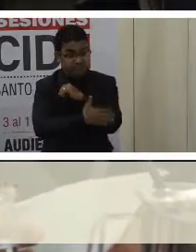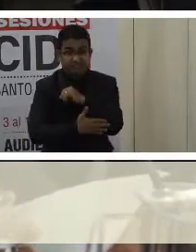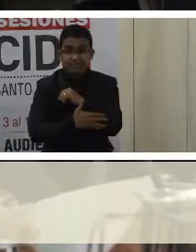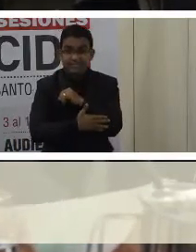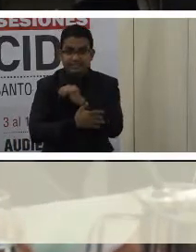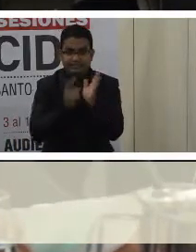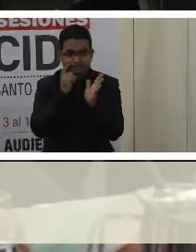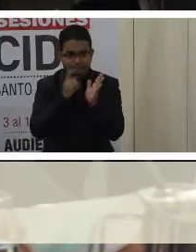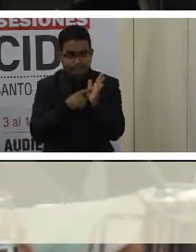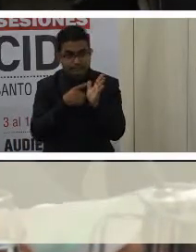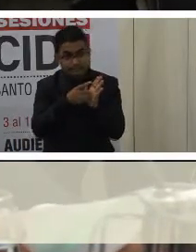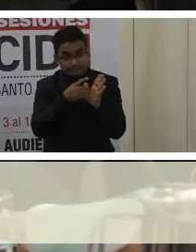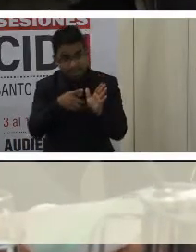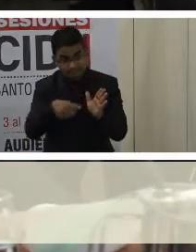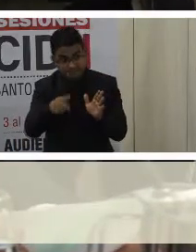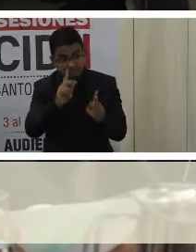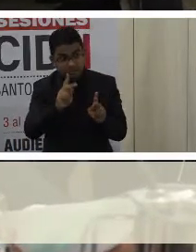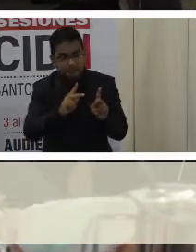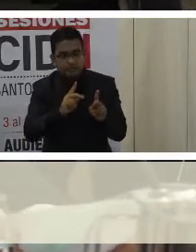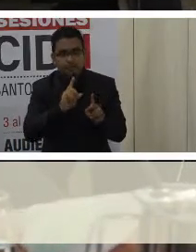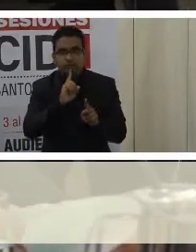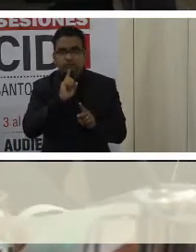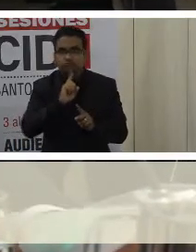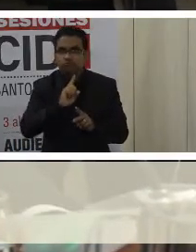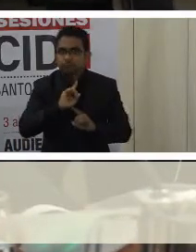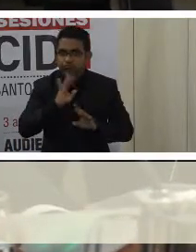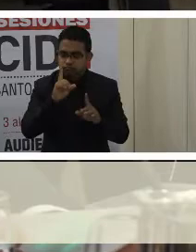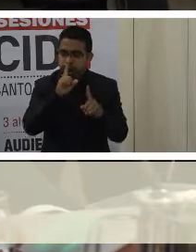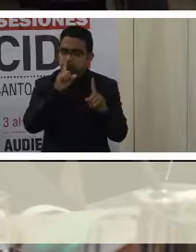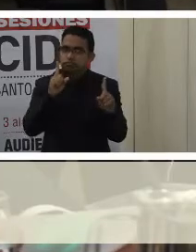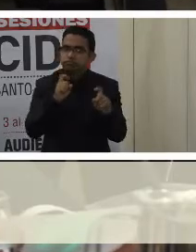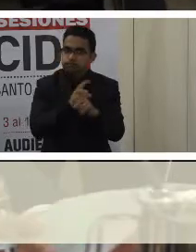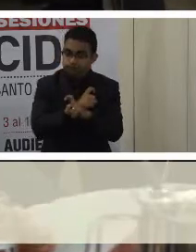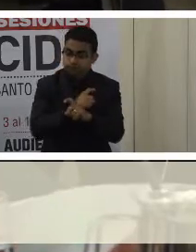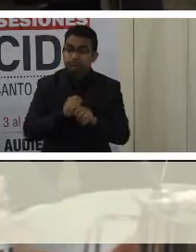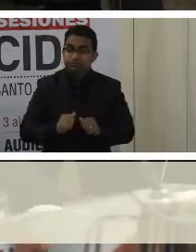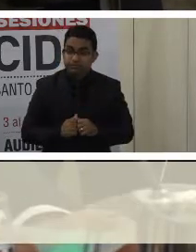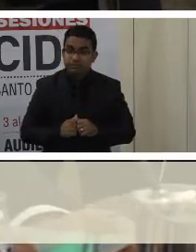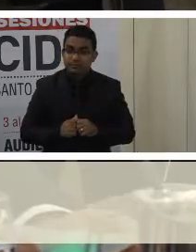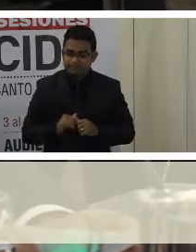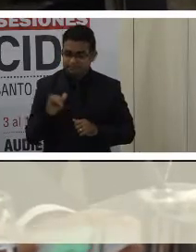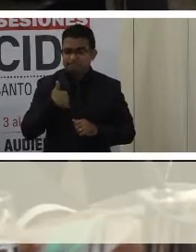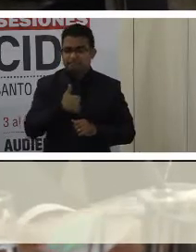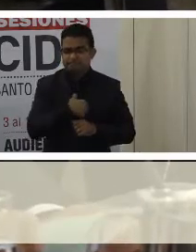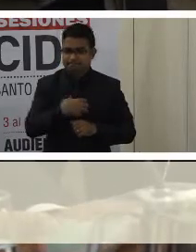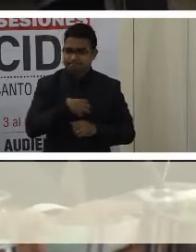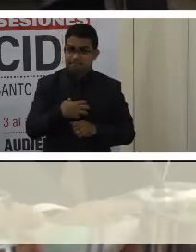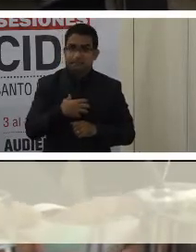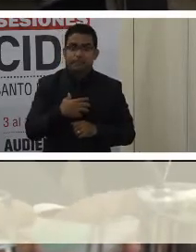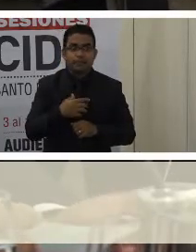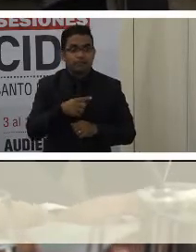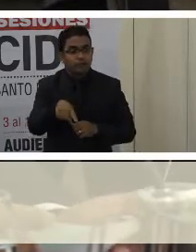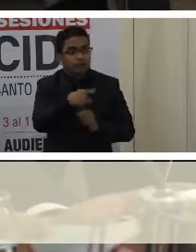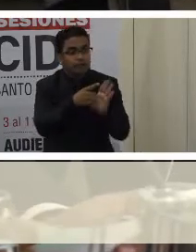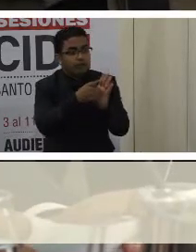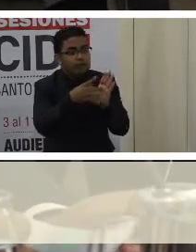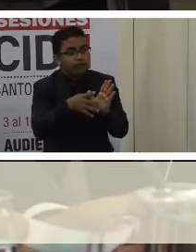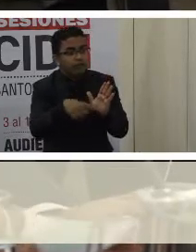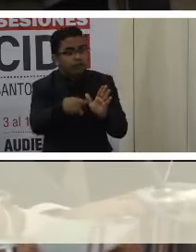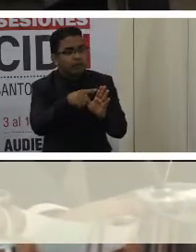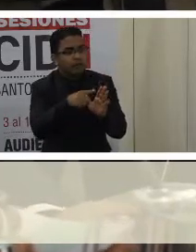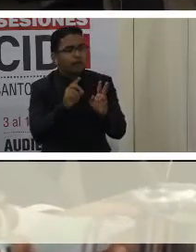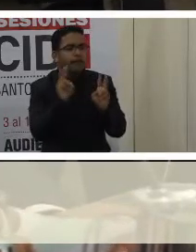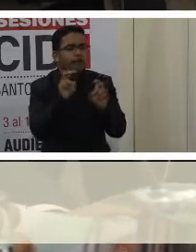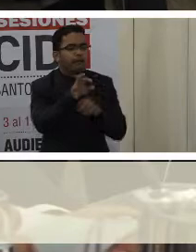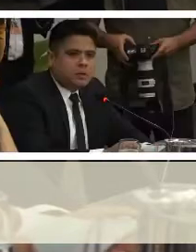deja a las personas con discapacidad en una situación mucho más compleja. Denunciamos de igual forma que se use a las personas con discapacidad con